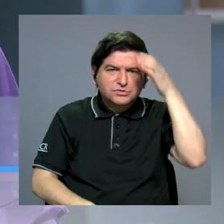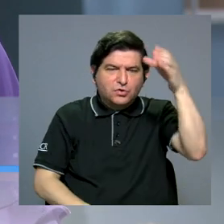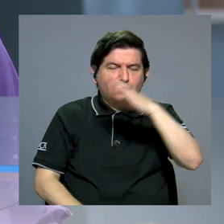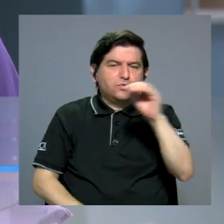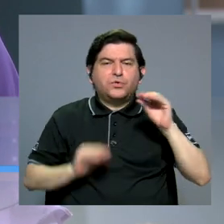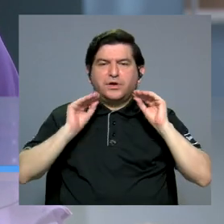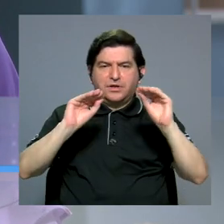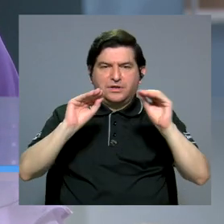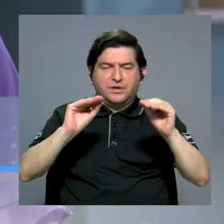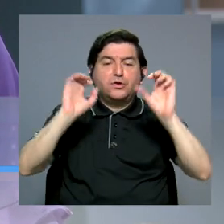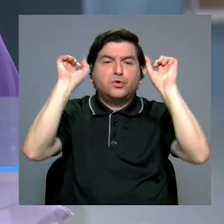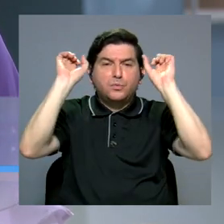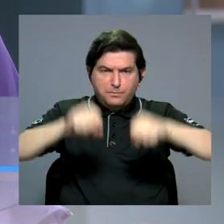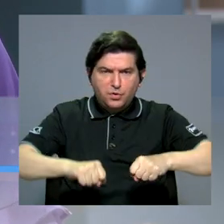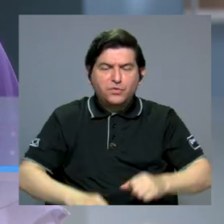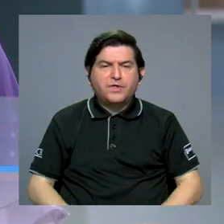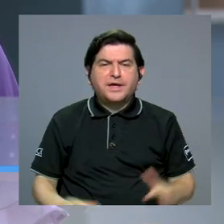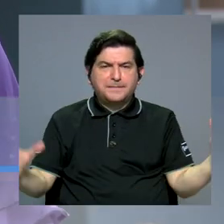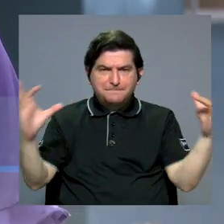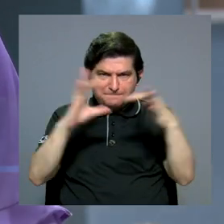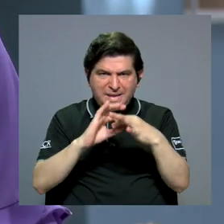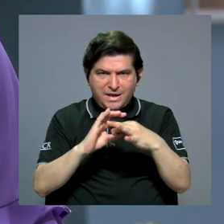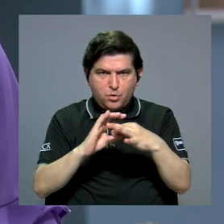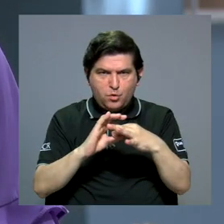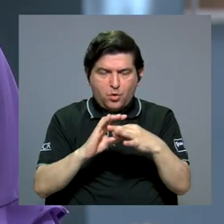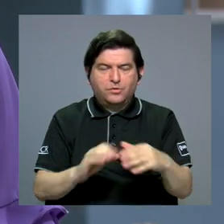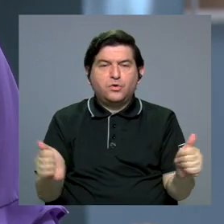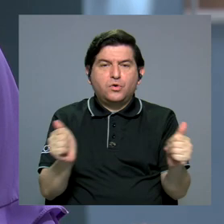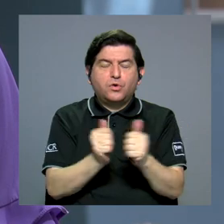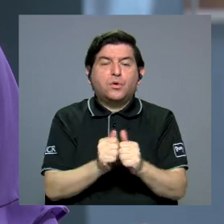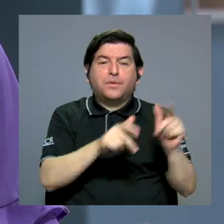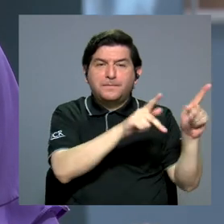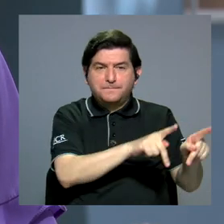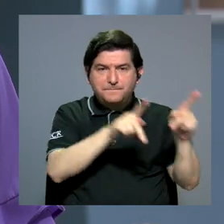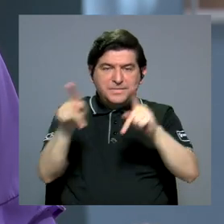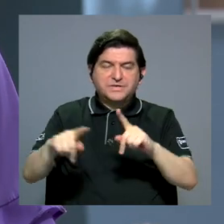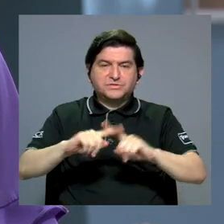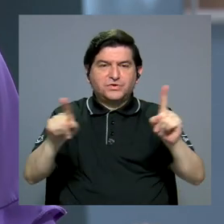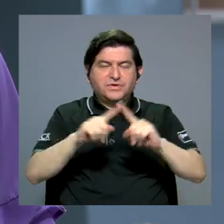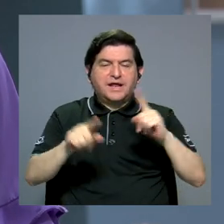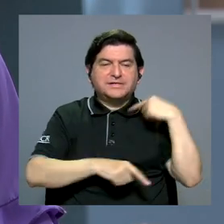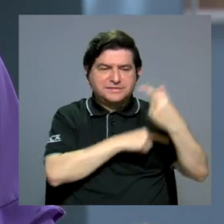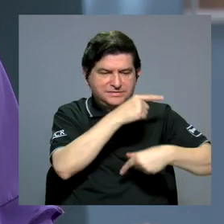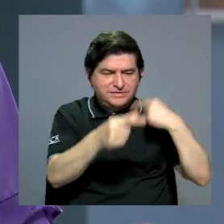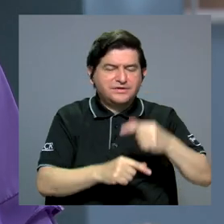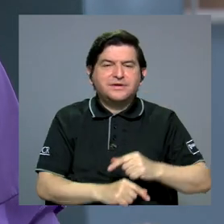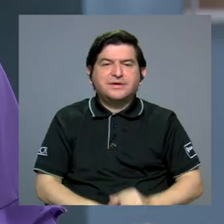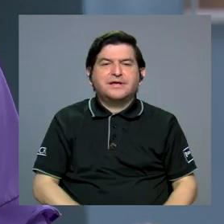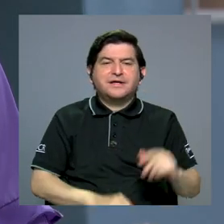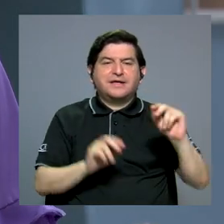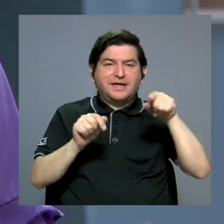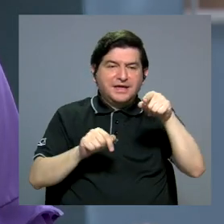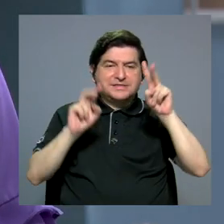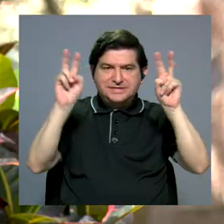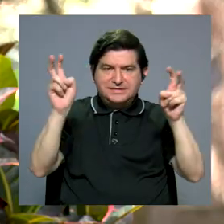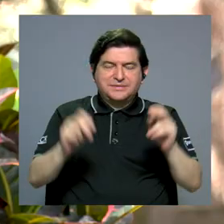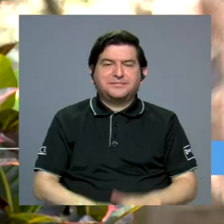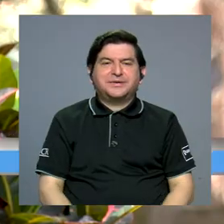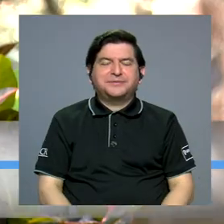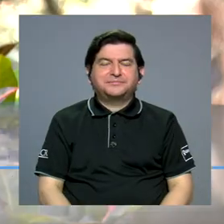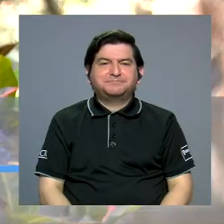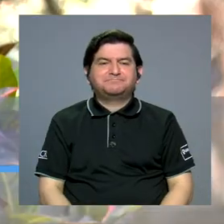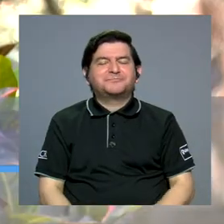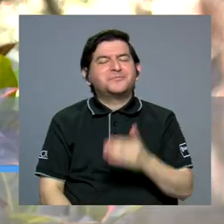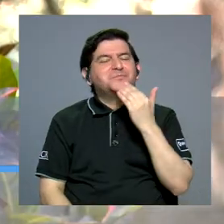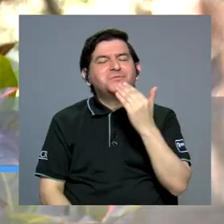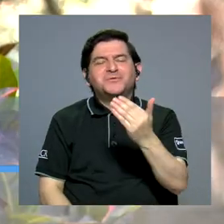extensión docente, se puede generar este vínculo, ¿verdad? Con las personas y las distintas generaciones alrededor del tema. Muy